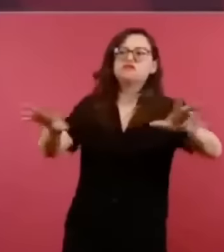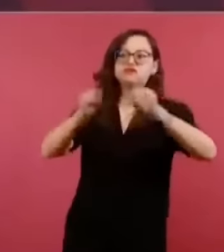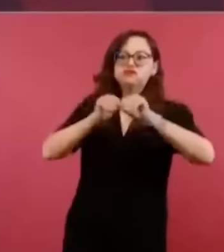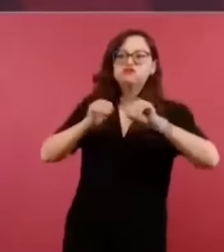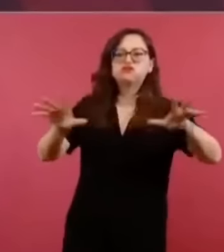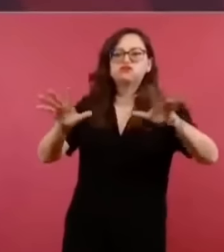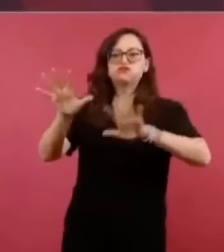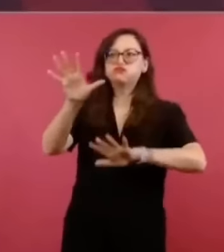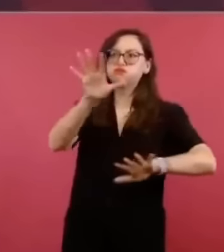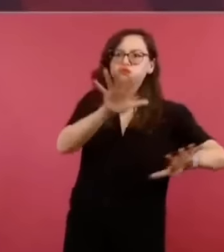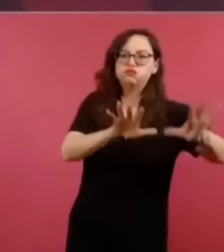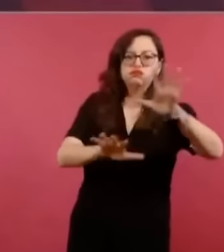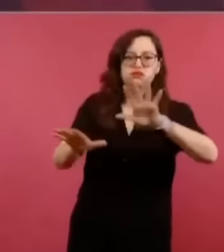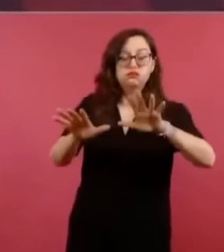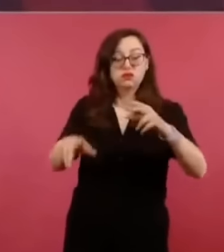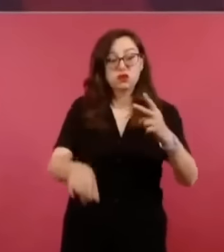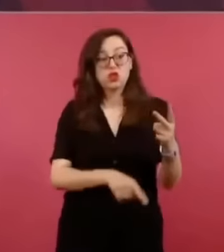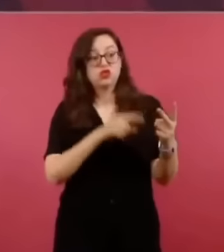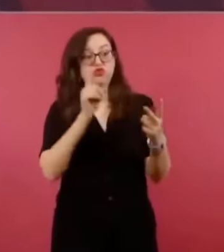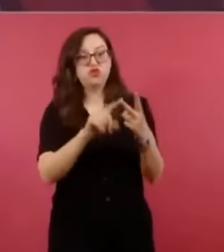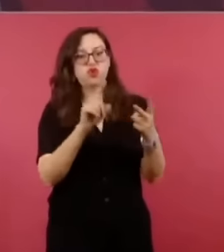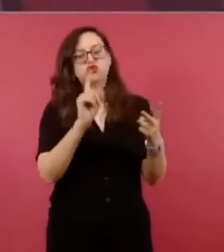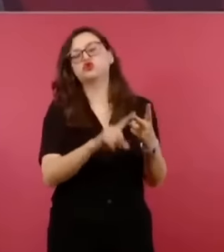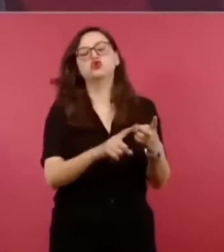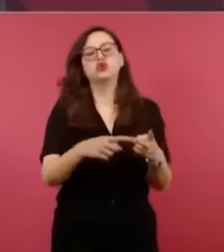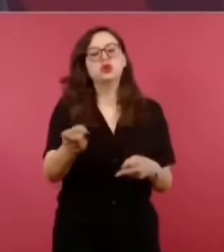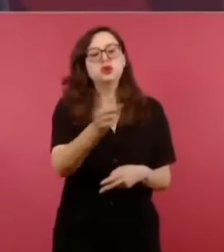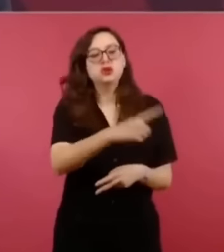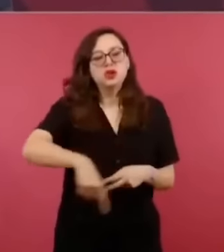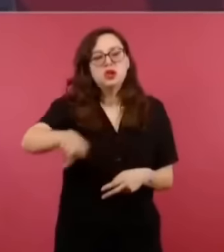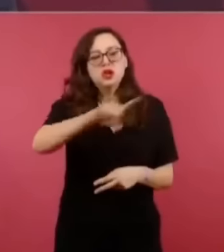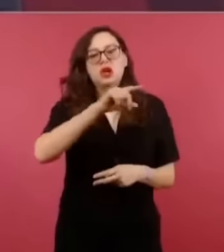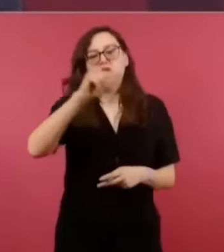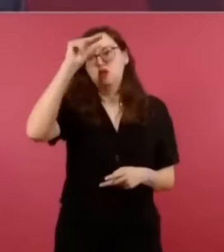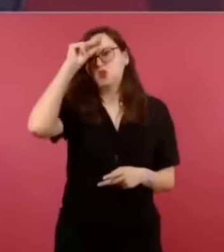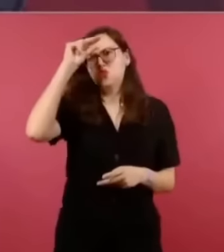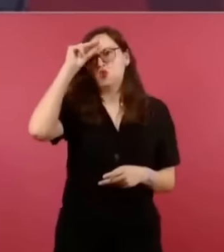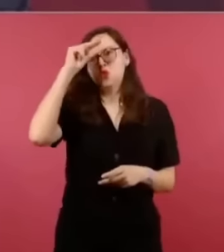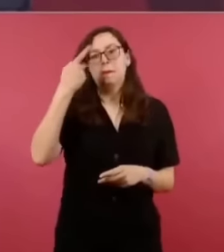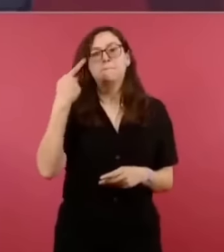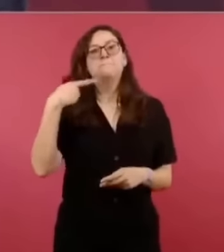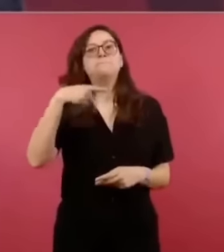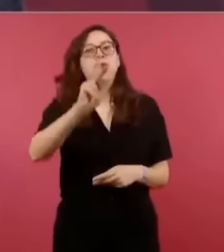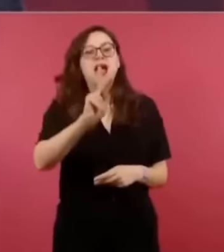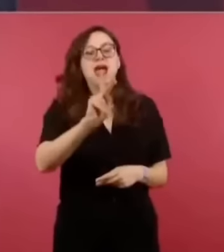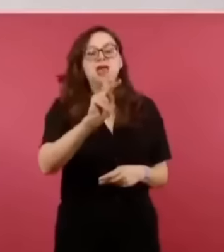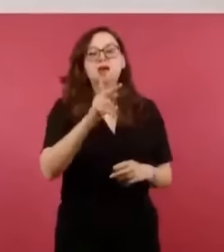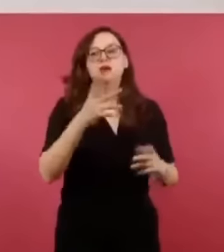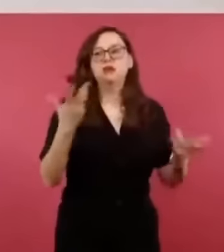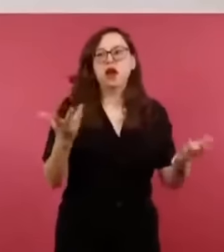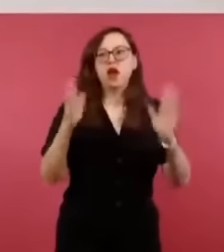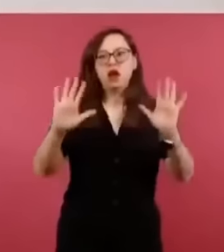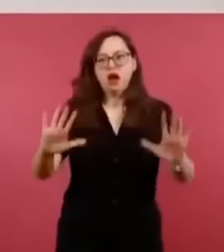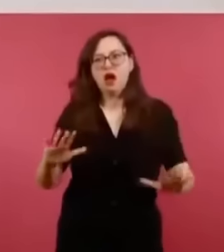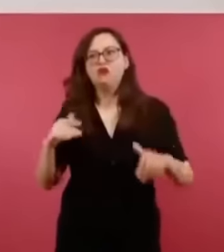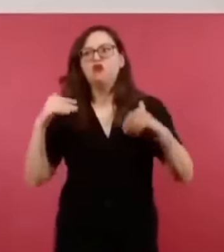han existido, así como los